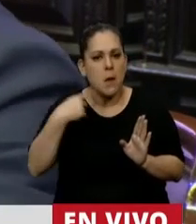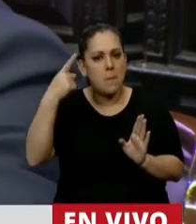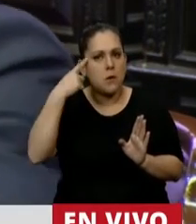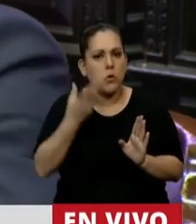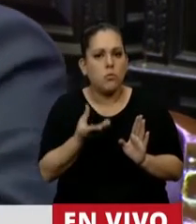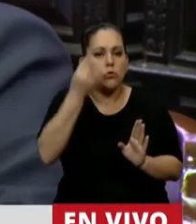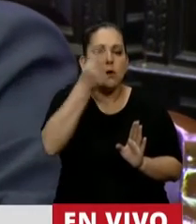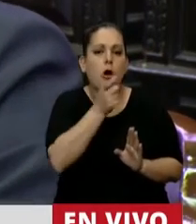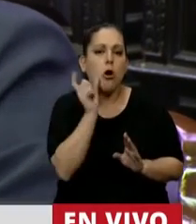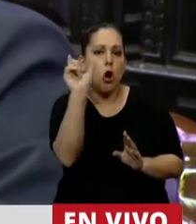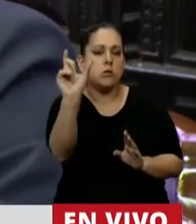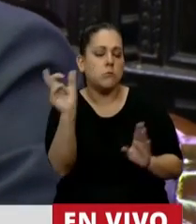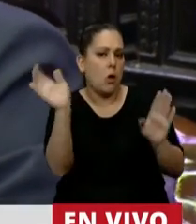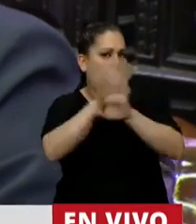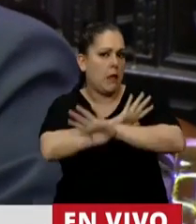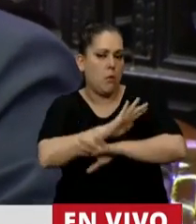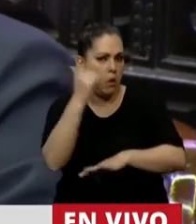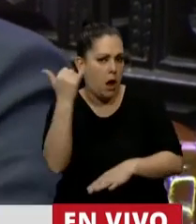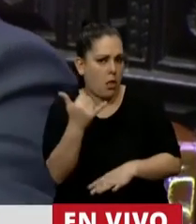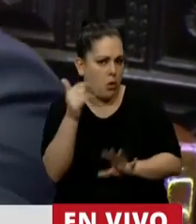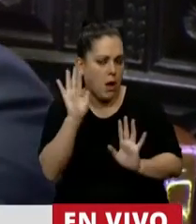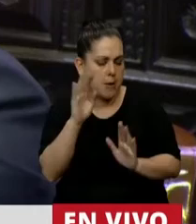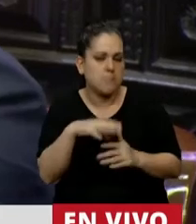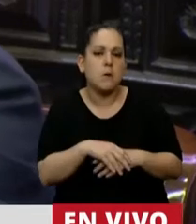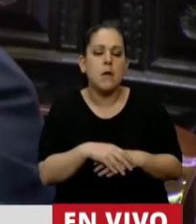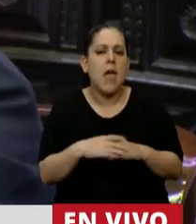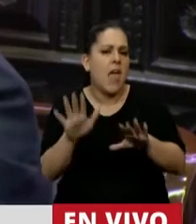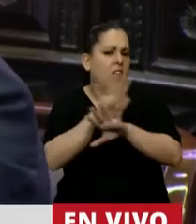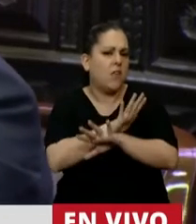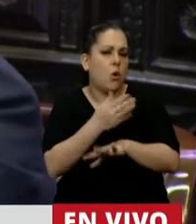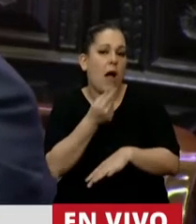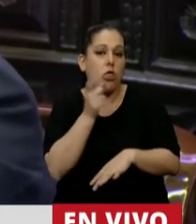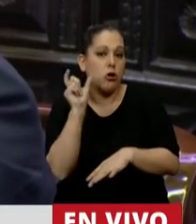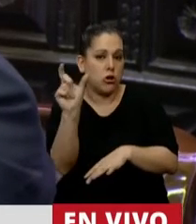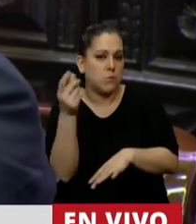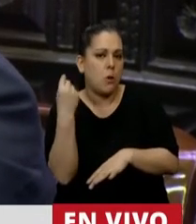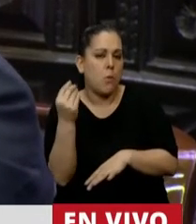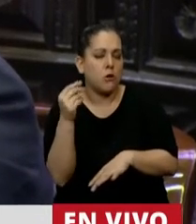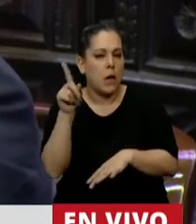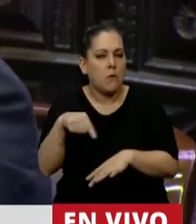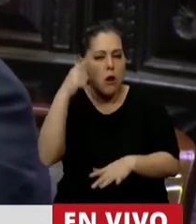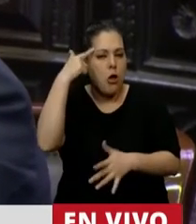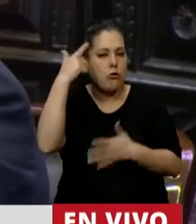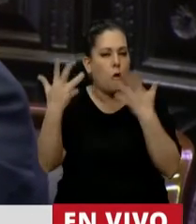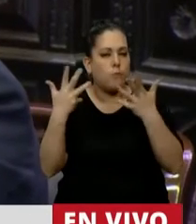veces con los conceptos? Y puedo decir que nos equivocamos con los conceptos porque se confunde